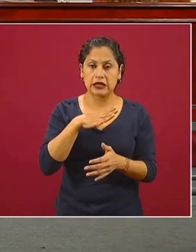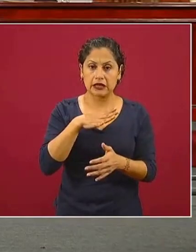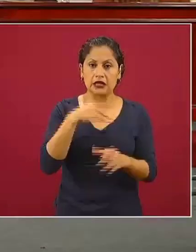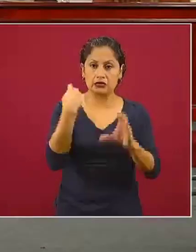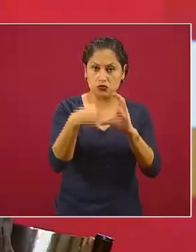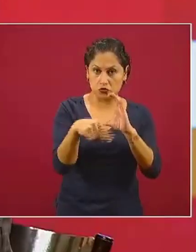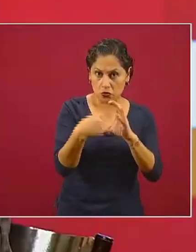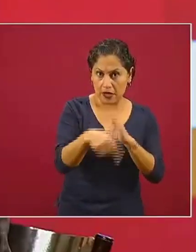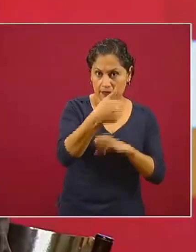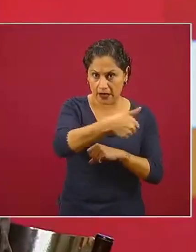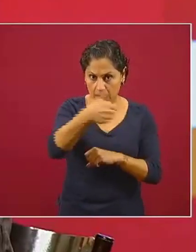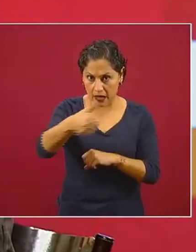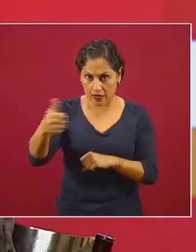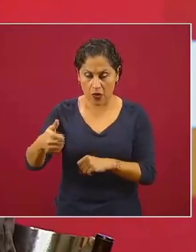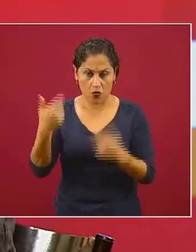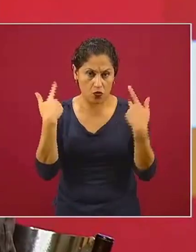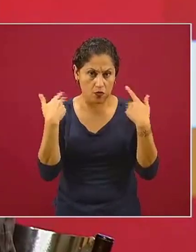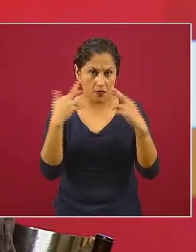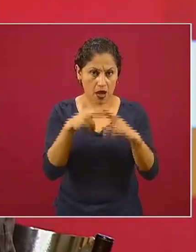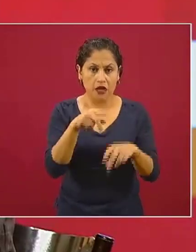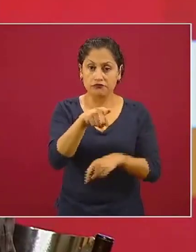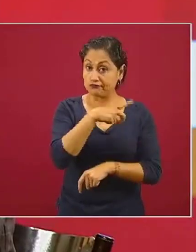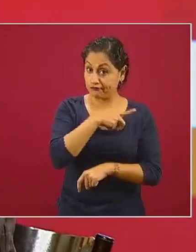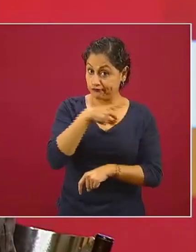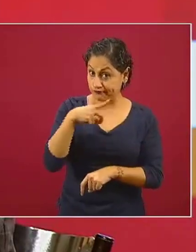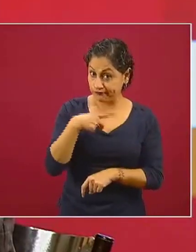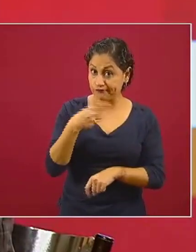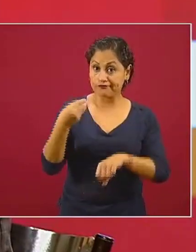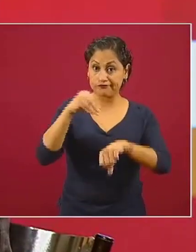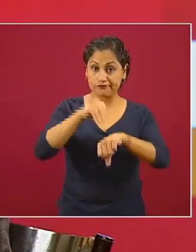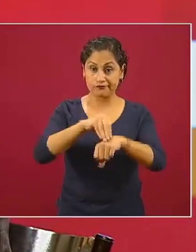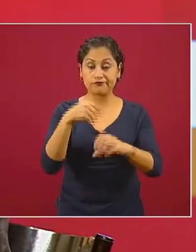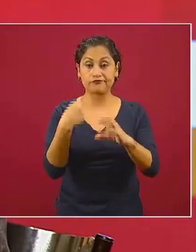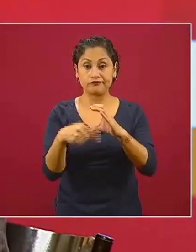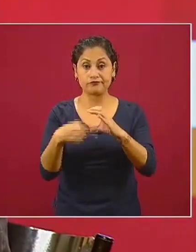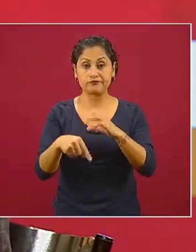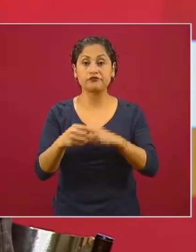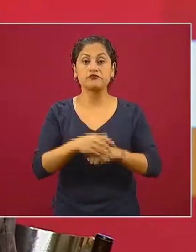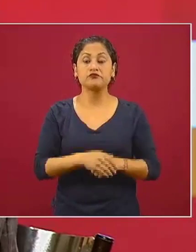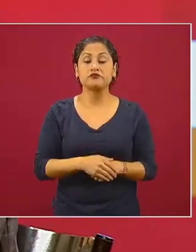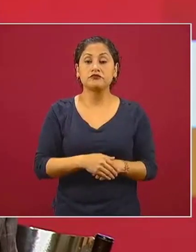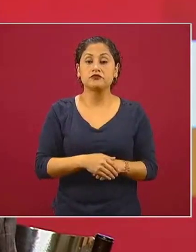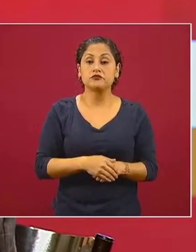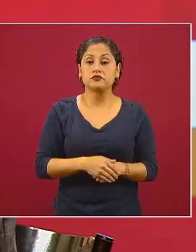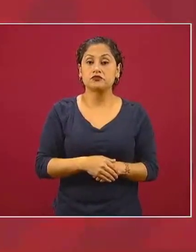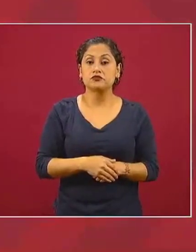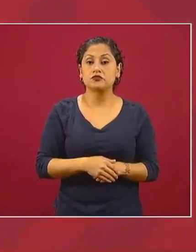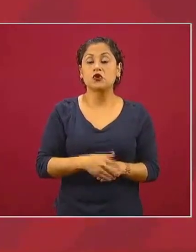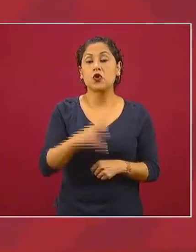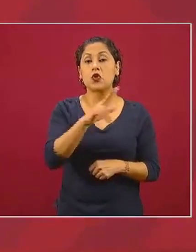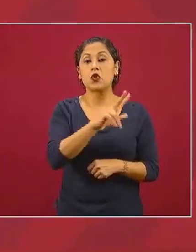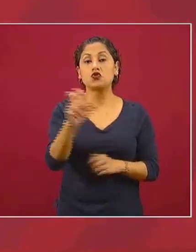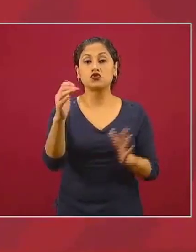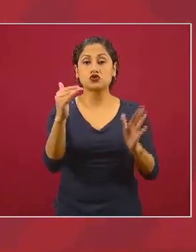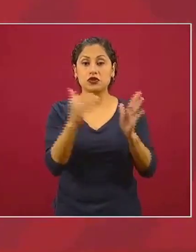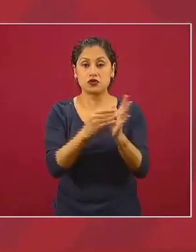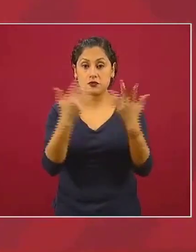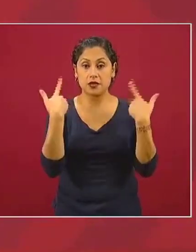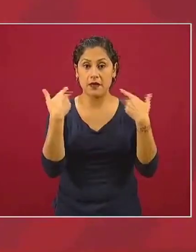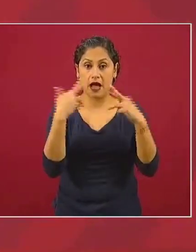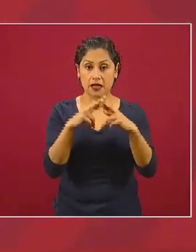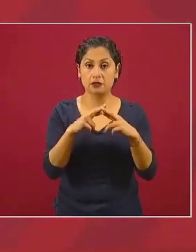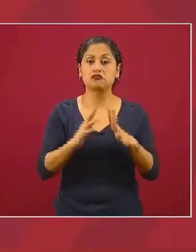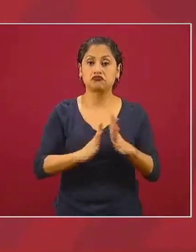a una cuenta y se inscribieron y participaron ochocientos mil maestros